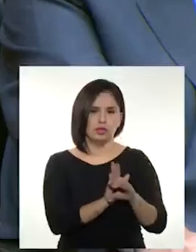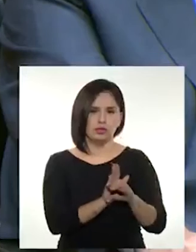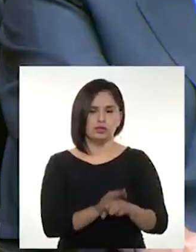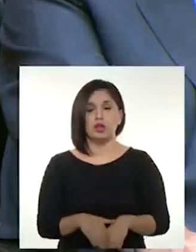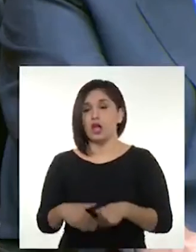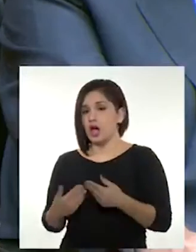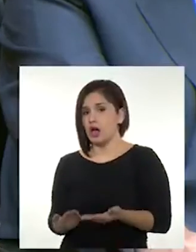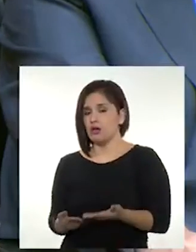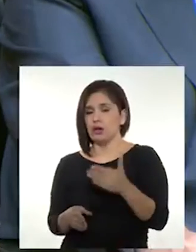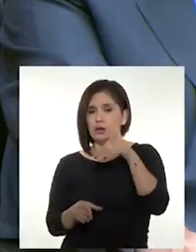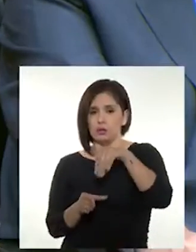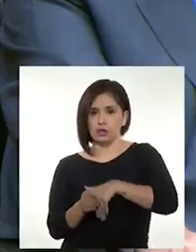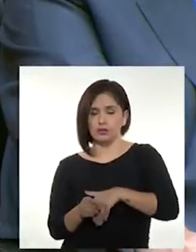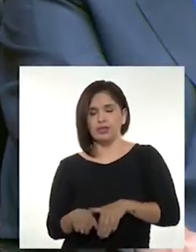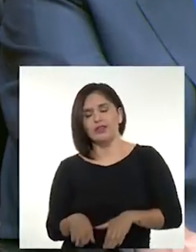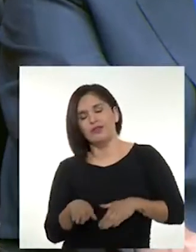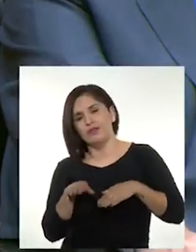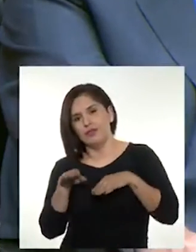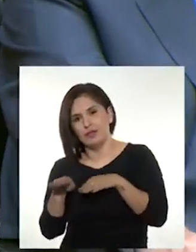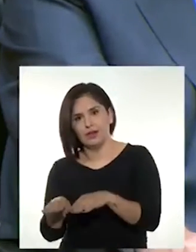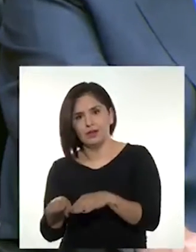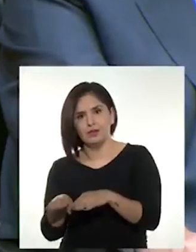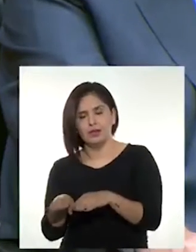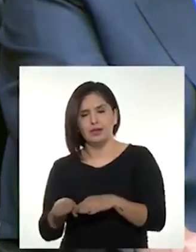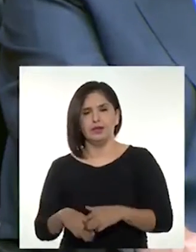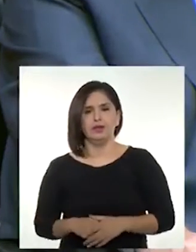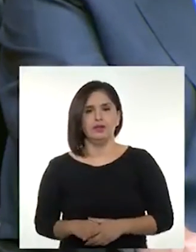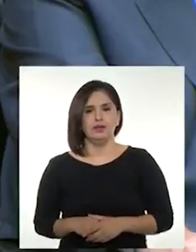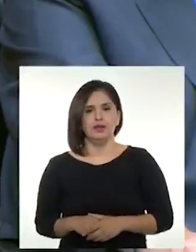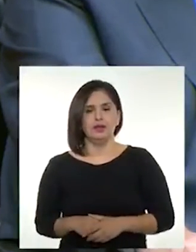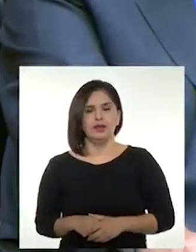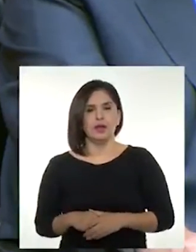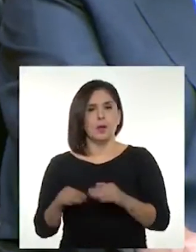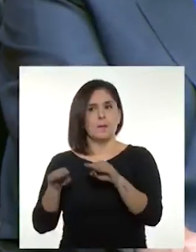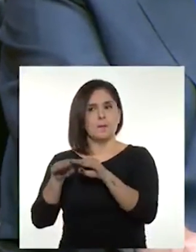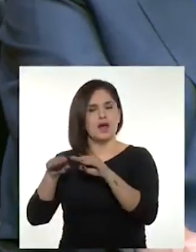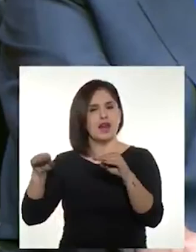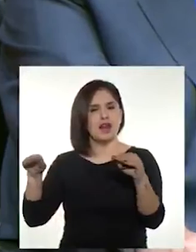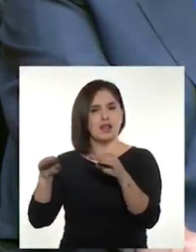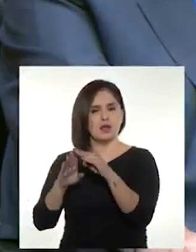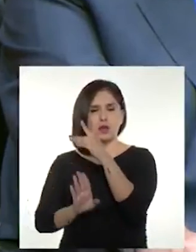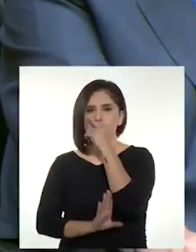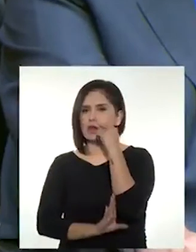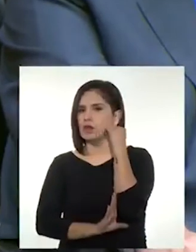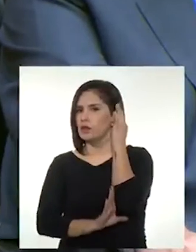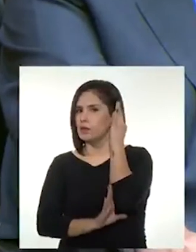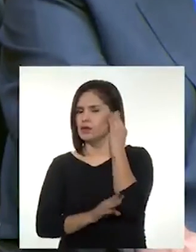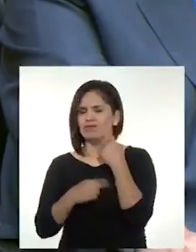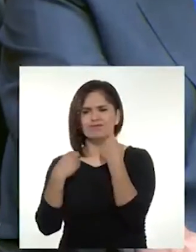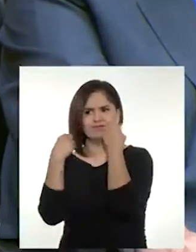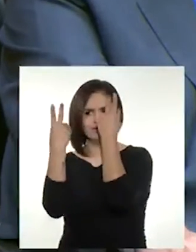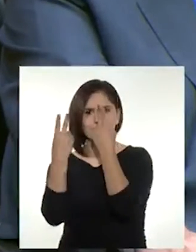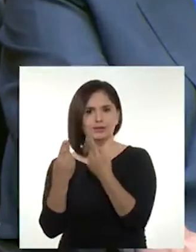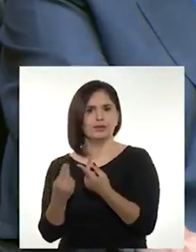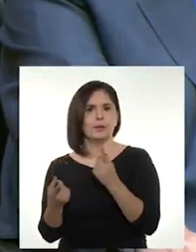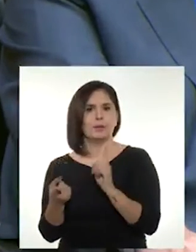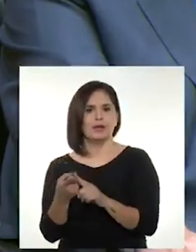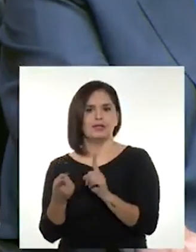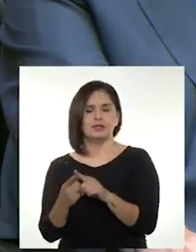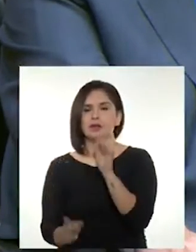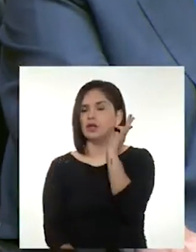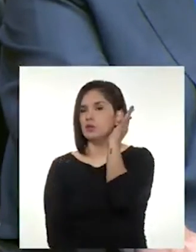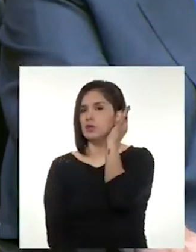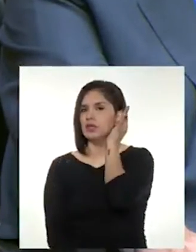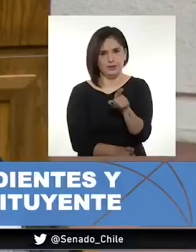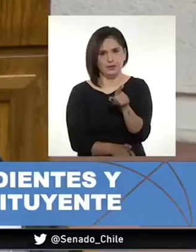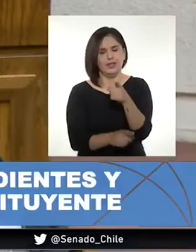La Cámara de Senadores de Chile aprobó en lo general la Ley de Paridad de Género para la Asamblea Constituyente, con 40 votos a favor y ninguno